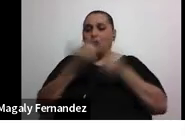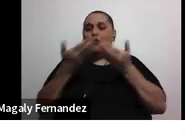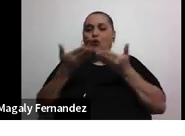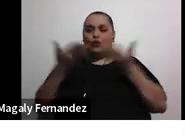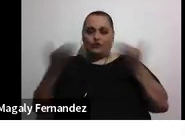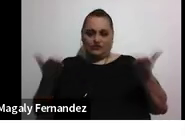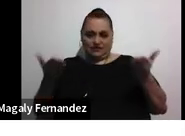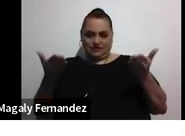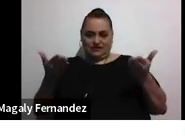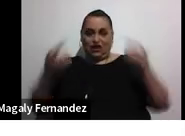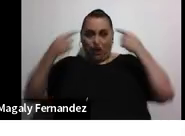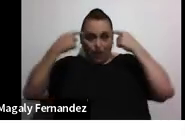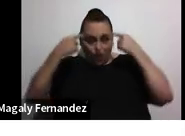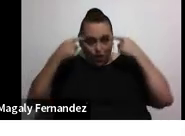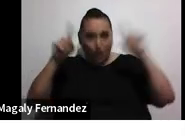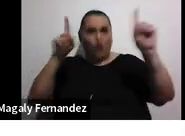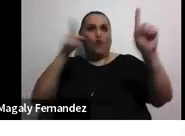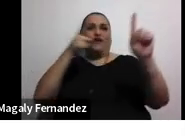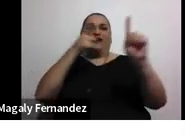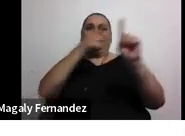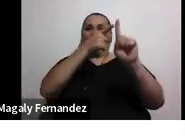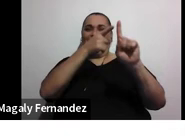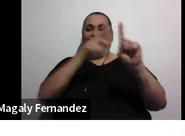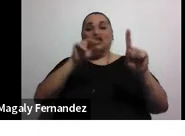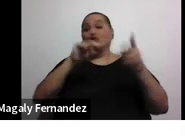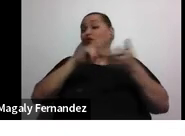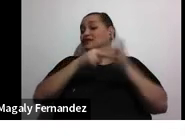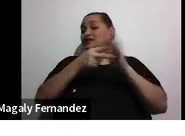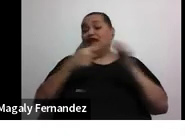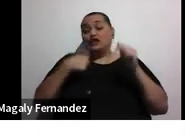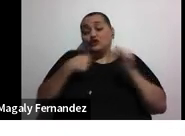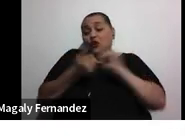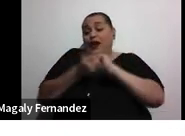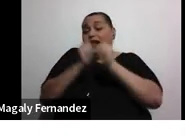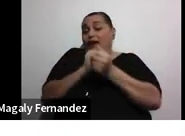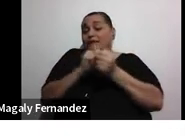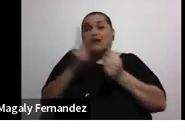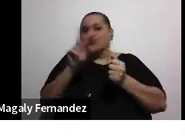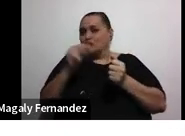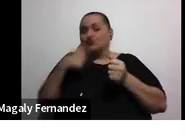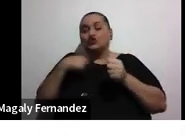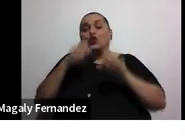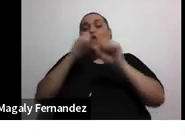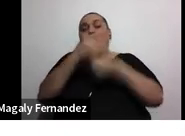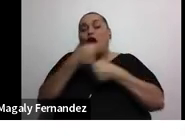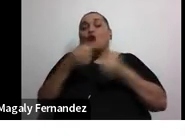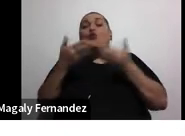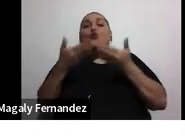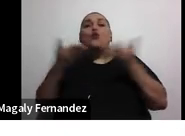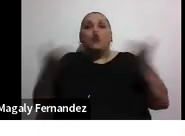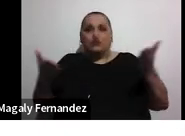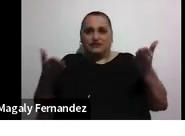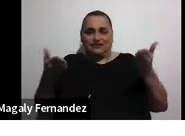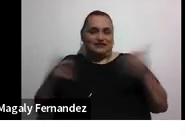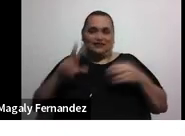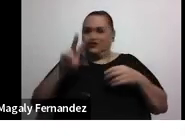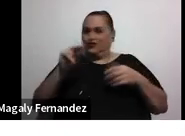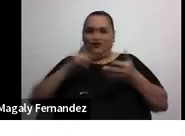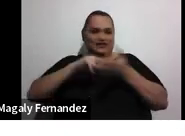para lograrlo no significa que estoy cambiando no significa que estoy haciendo cosas no significa que ya me entra la camisa antes del COVID